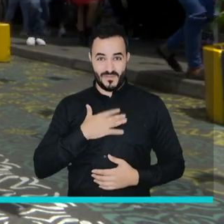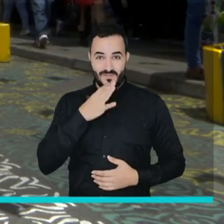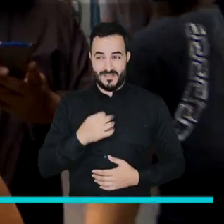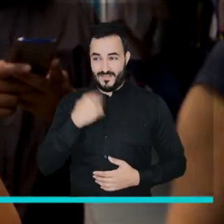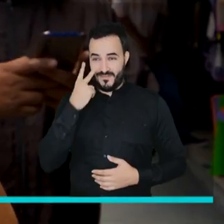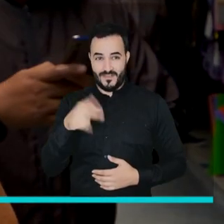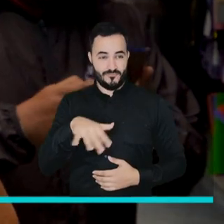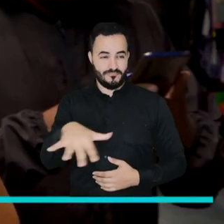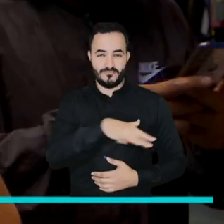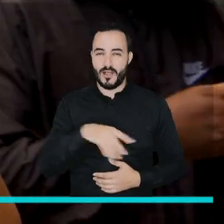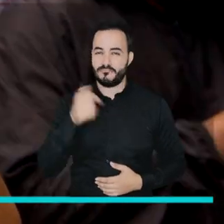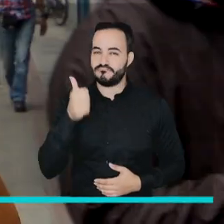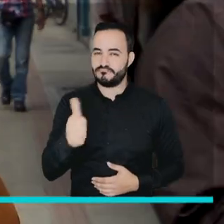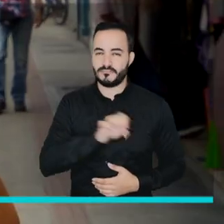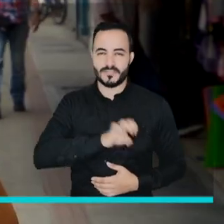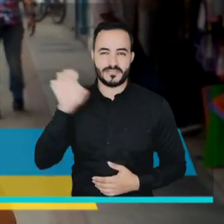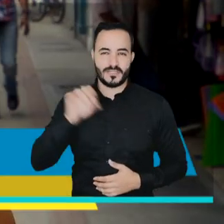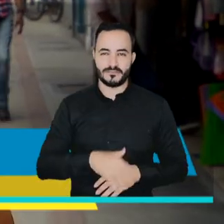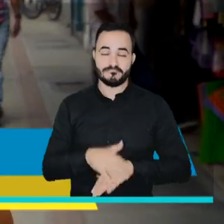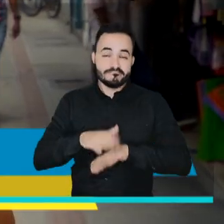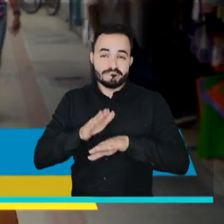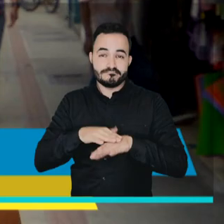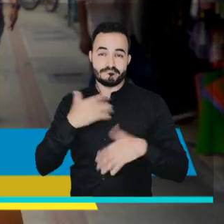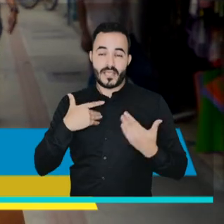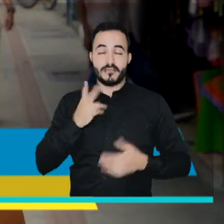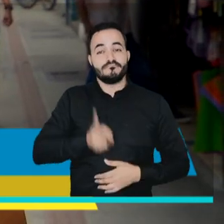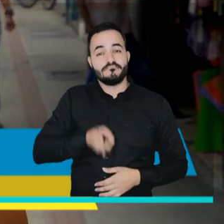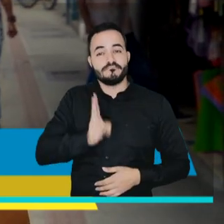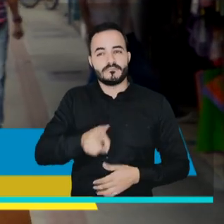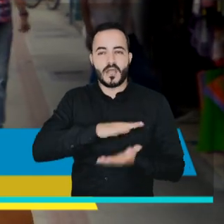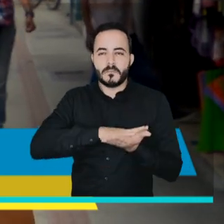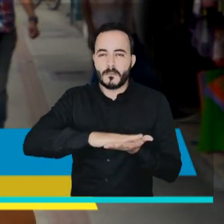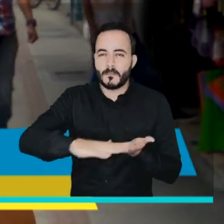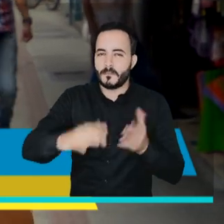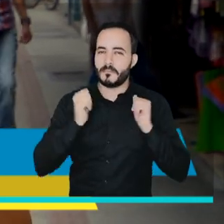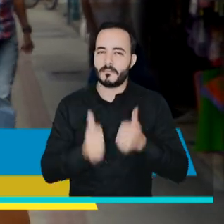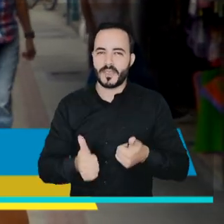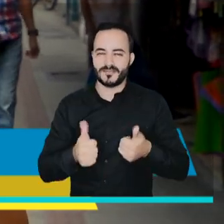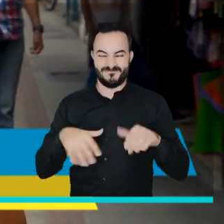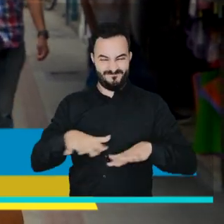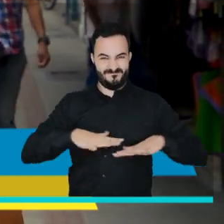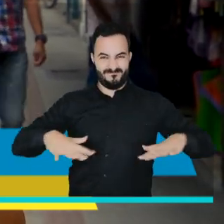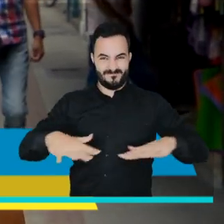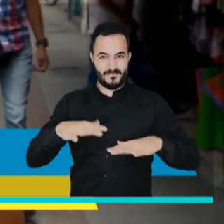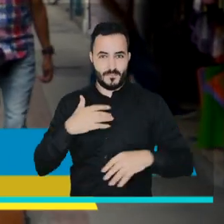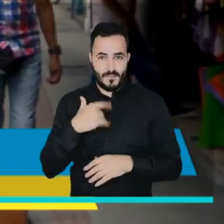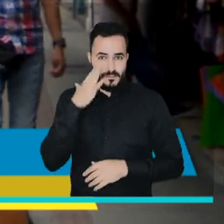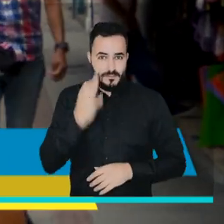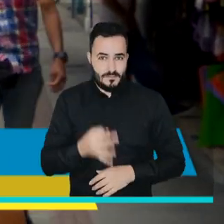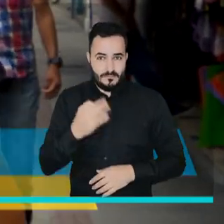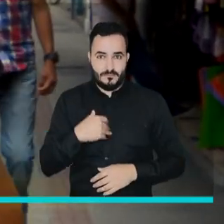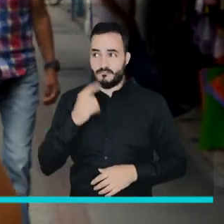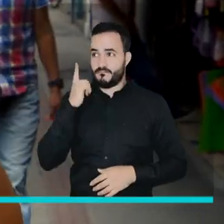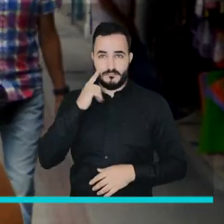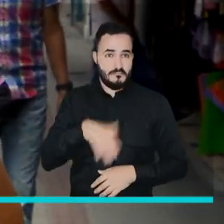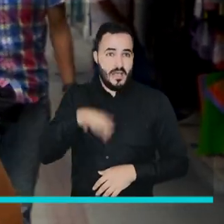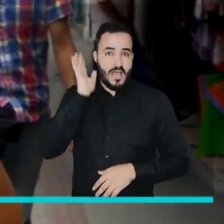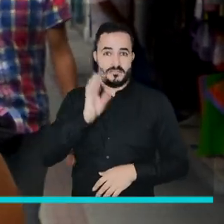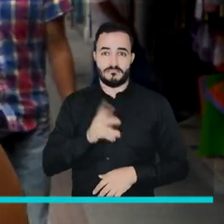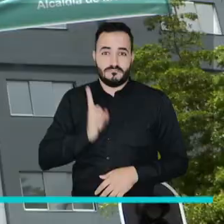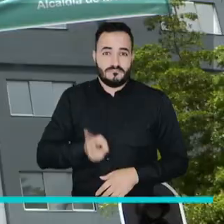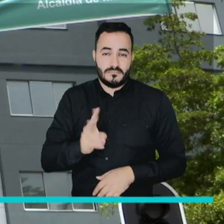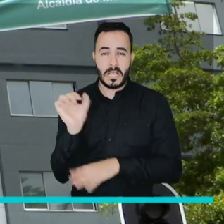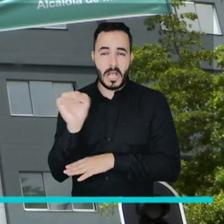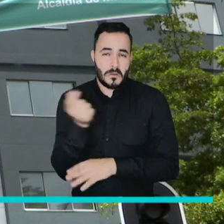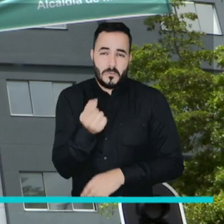Me parece excelente porque primero es más seguro para caminar, esta es una zona donde normalmente uno anda el